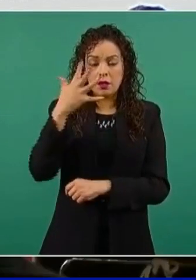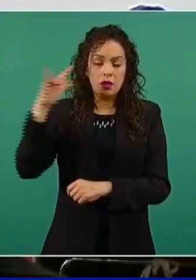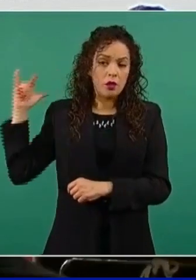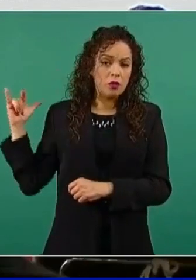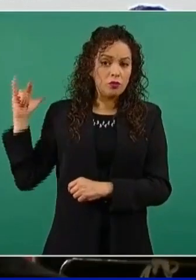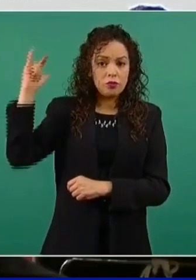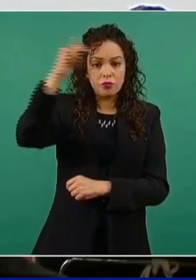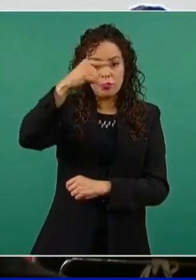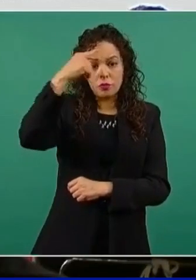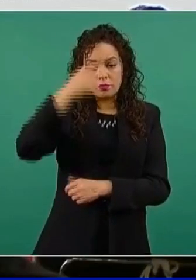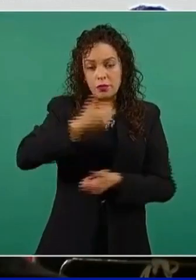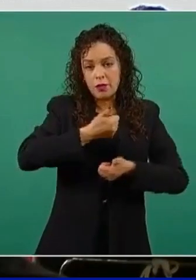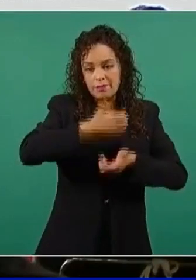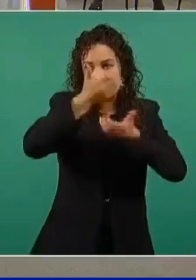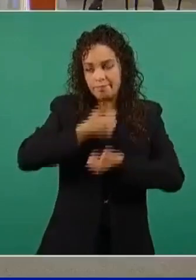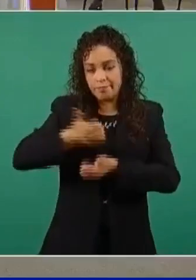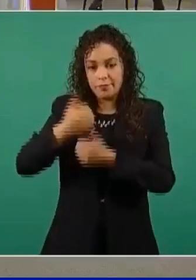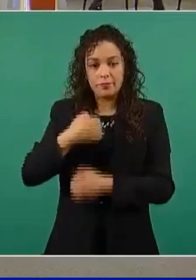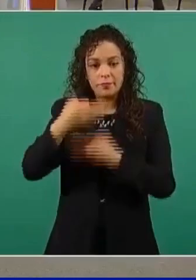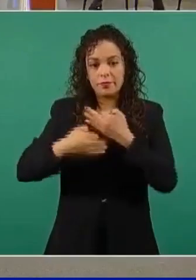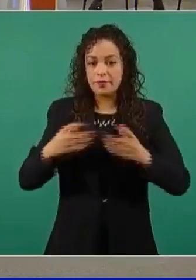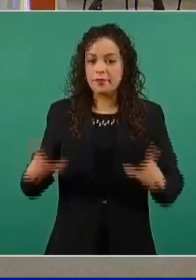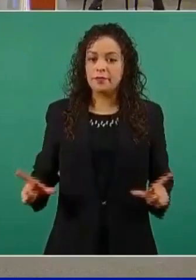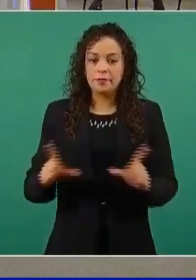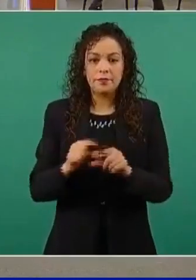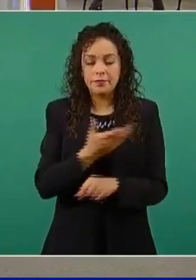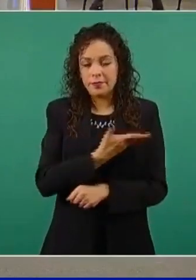hacer esta distribución. Gracias, señor presidente.